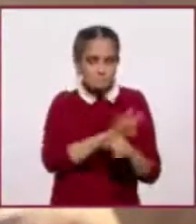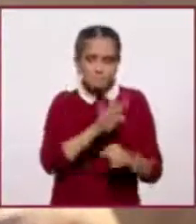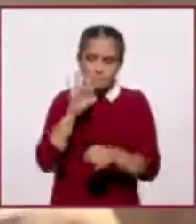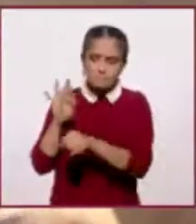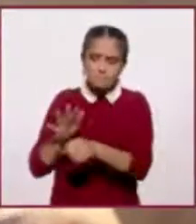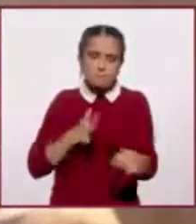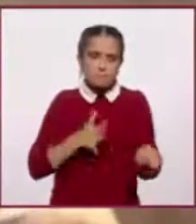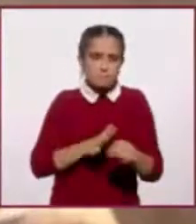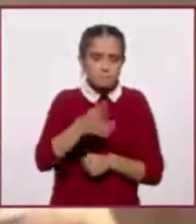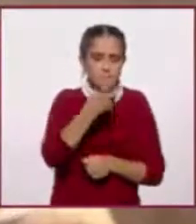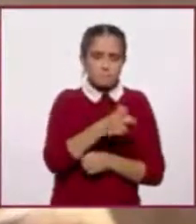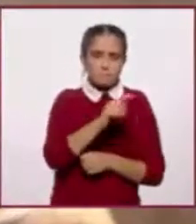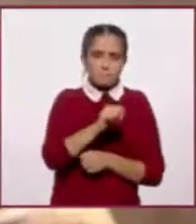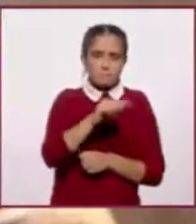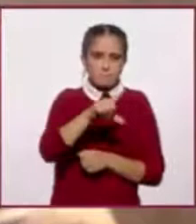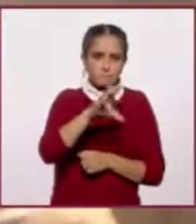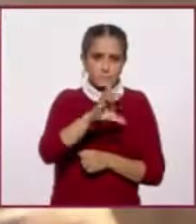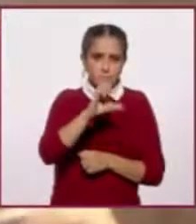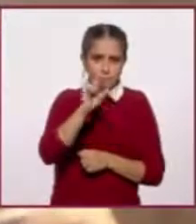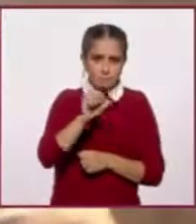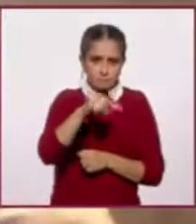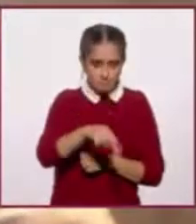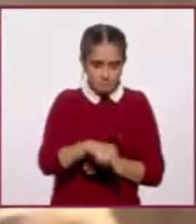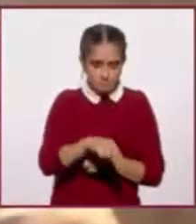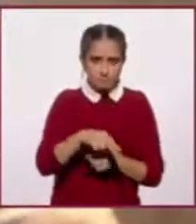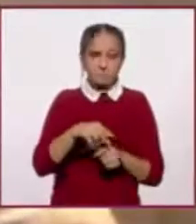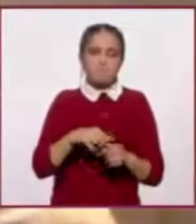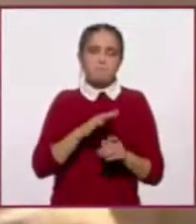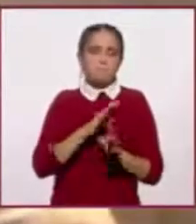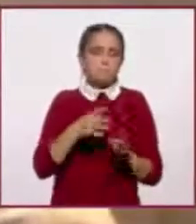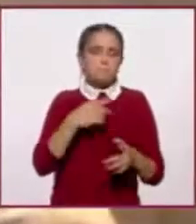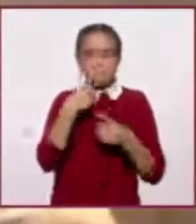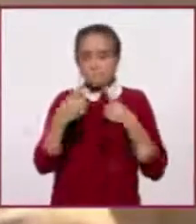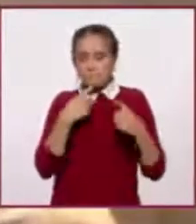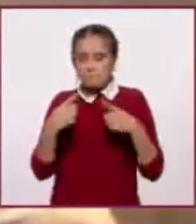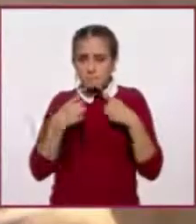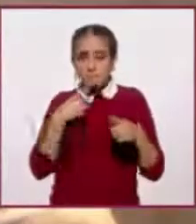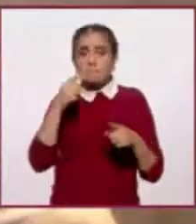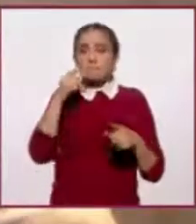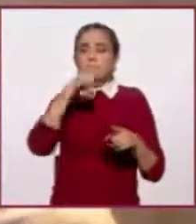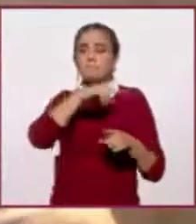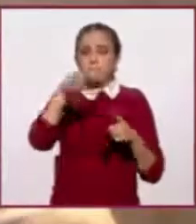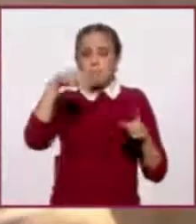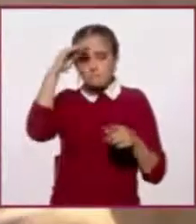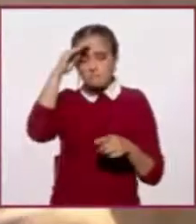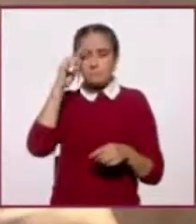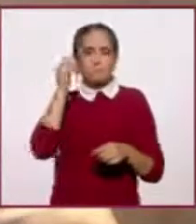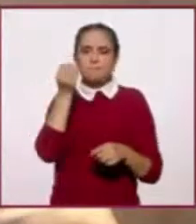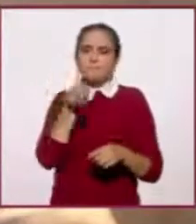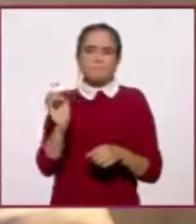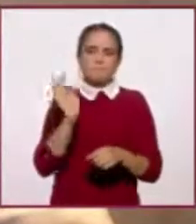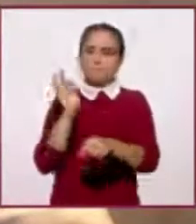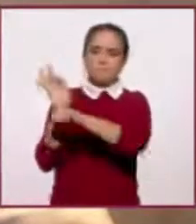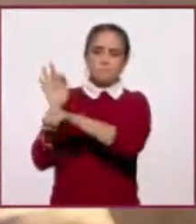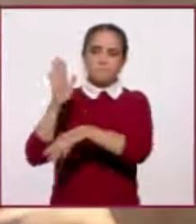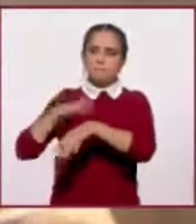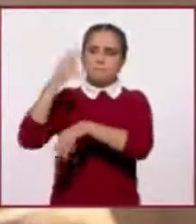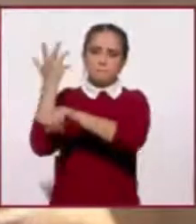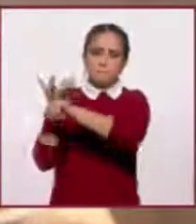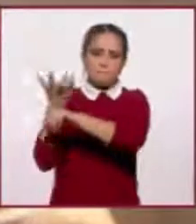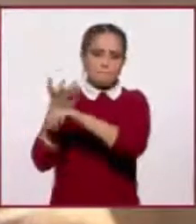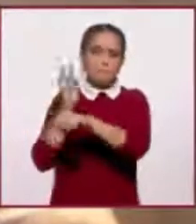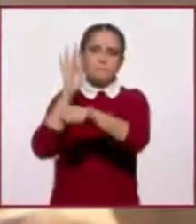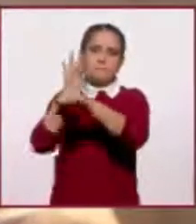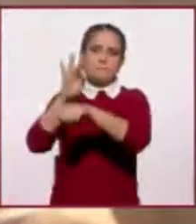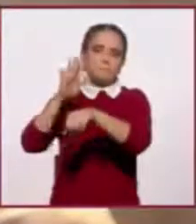este tratado antes del TNED, siempre la idea es que beneficia más a los estadounidenses, a los canadienses,